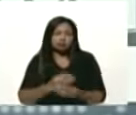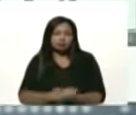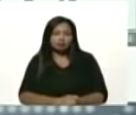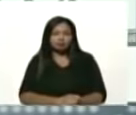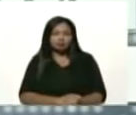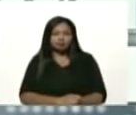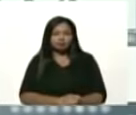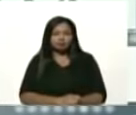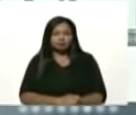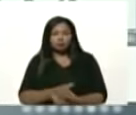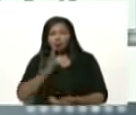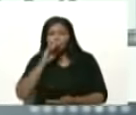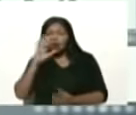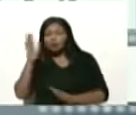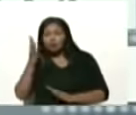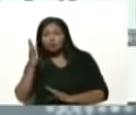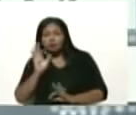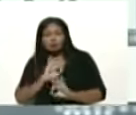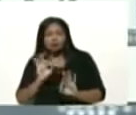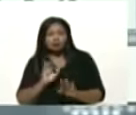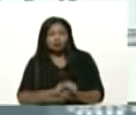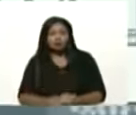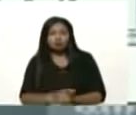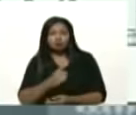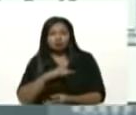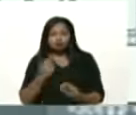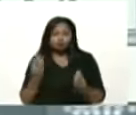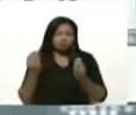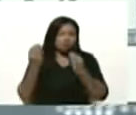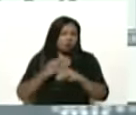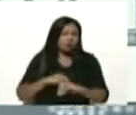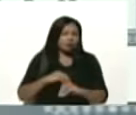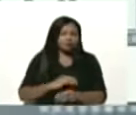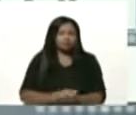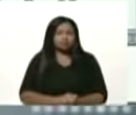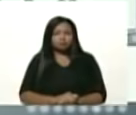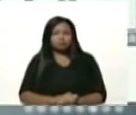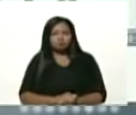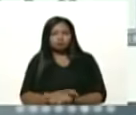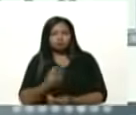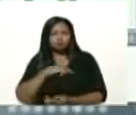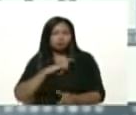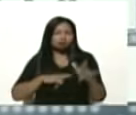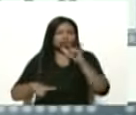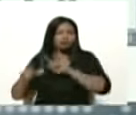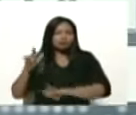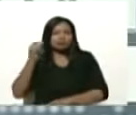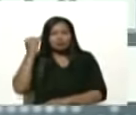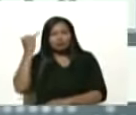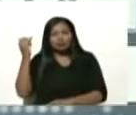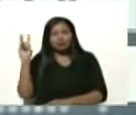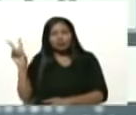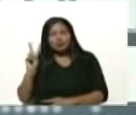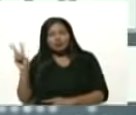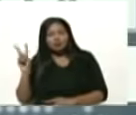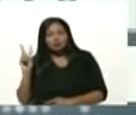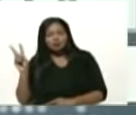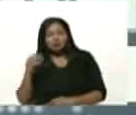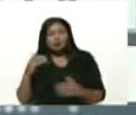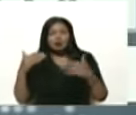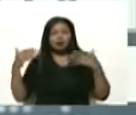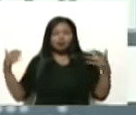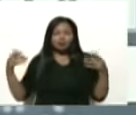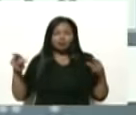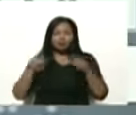sin lugar a duda, estamos convencidos, estamos enamorados de la idea de la Venezuela grande,